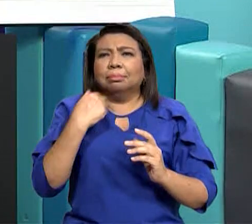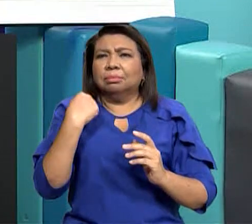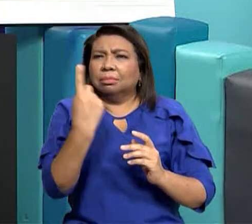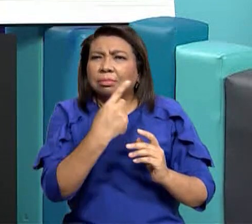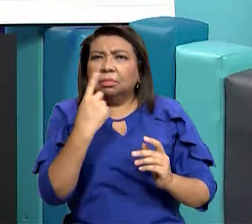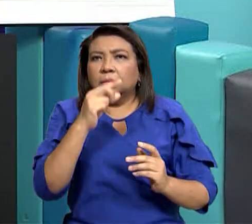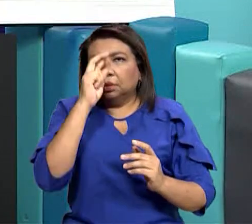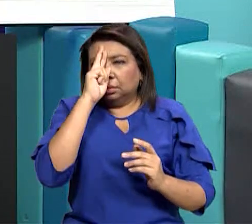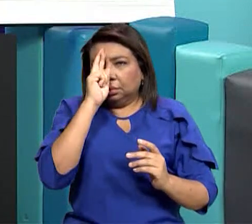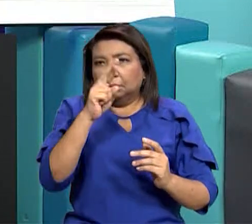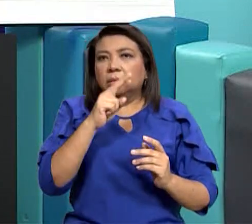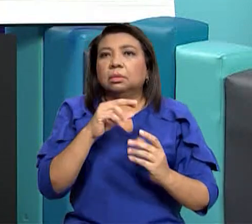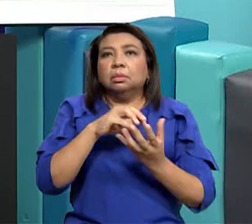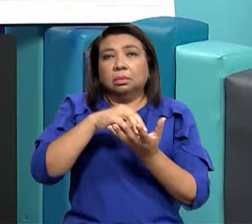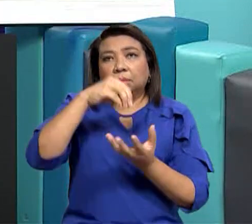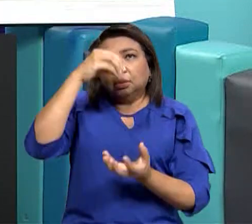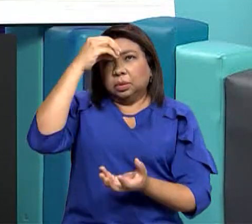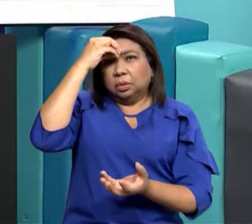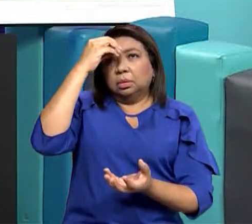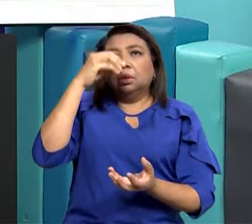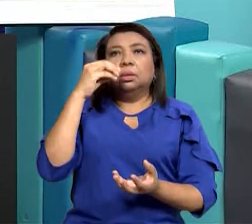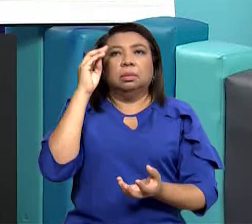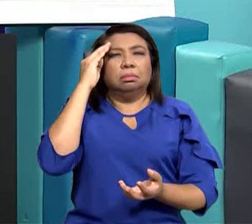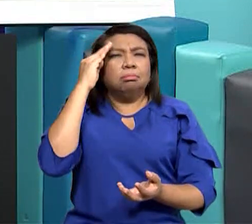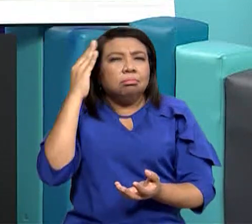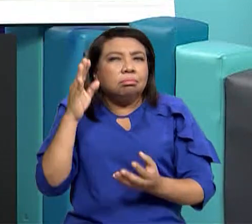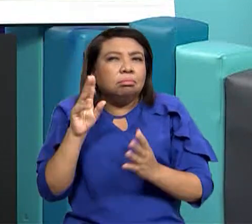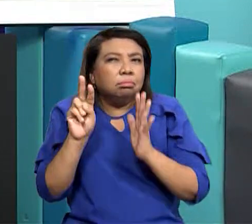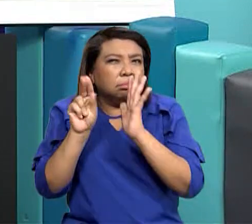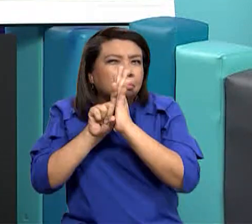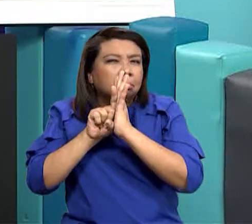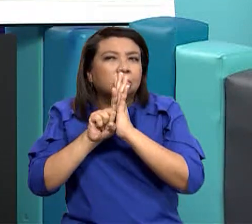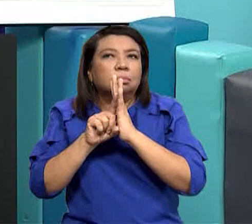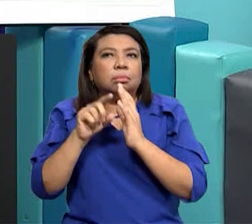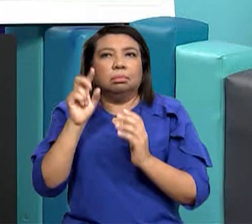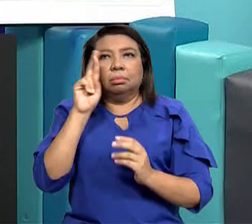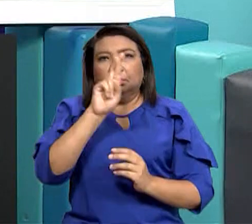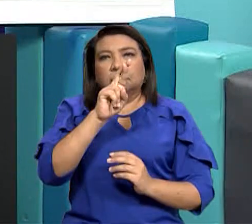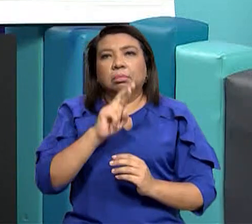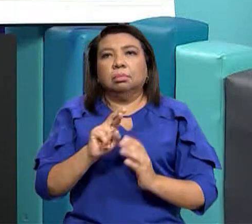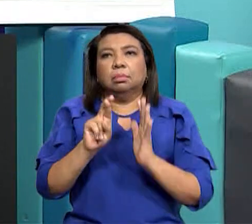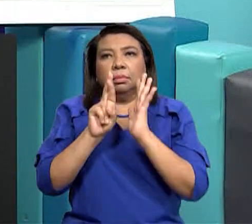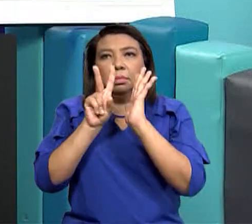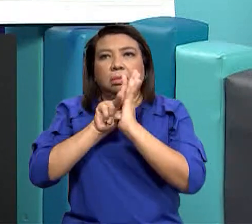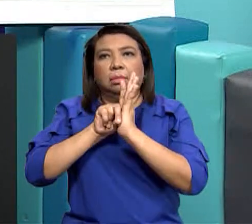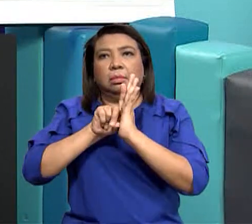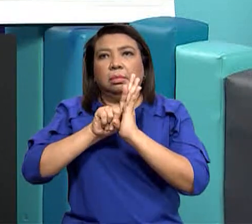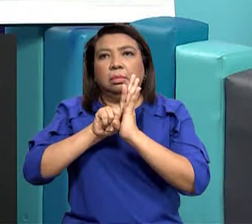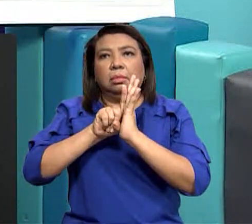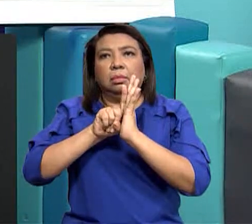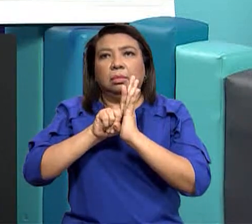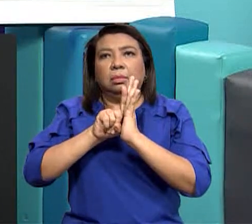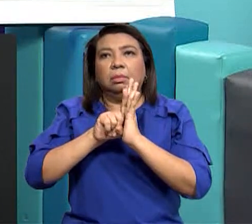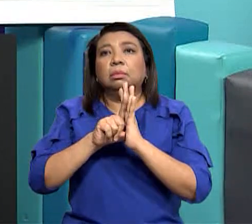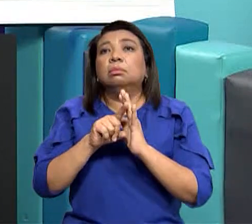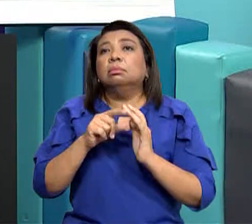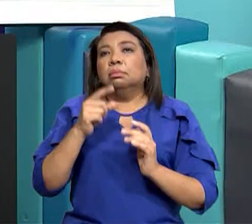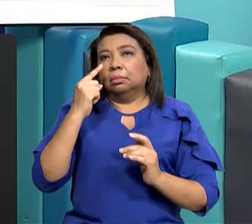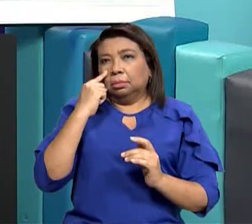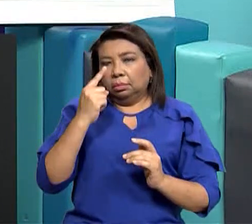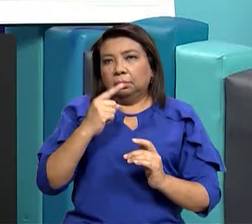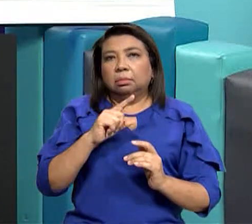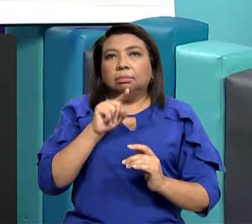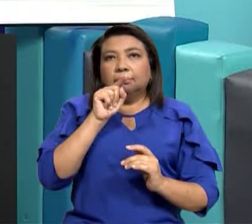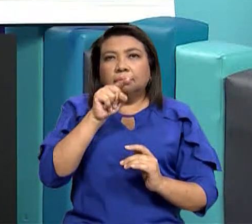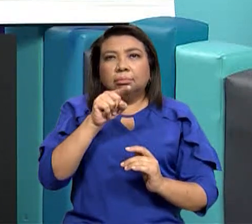conocerlas para conocer nuestros derechos y respetar esas leyes como para iniciar lo que debes